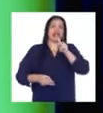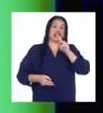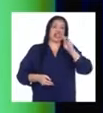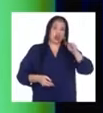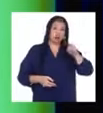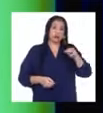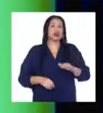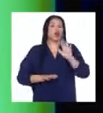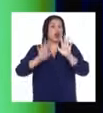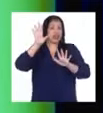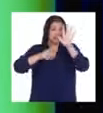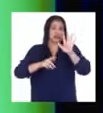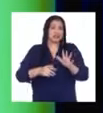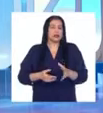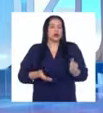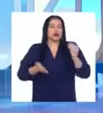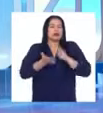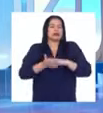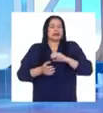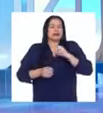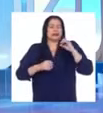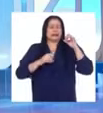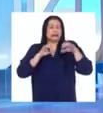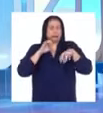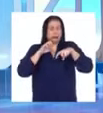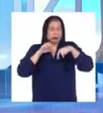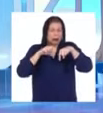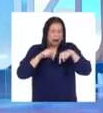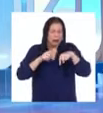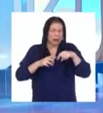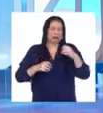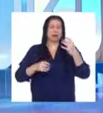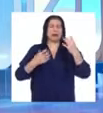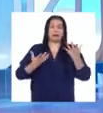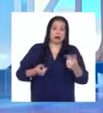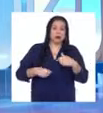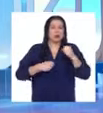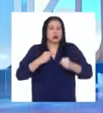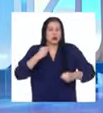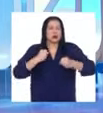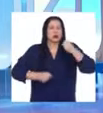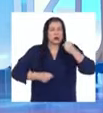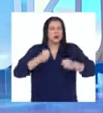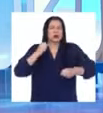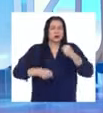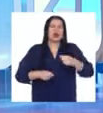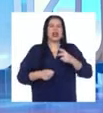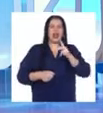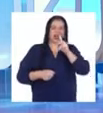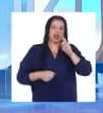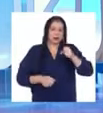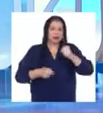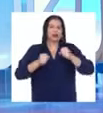el dolor intenso. En el kilómetro 25 el dolor era